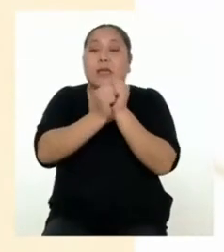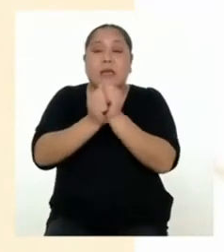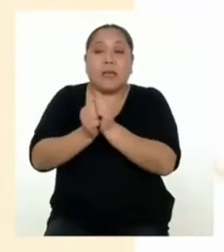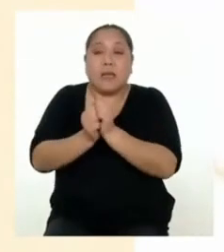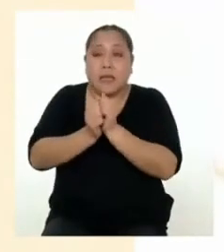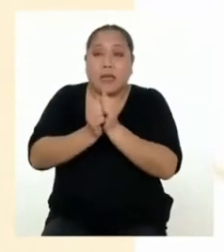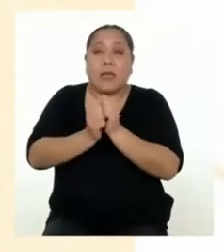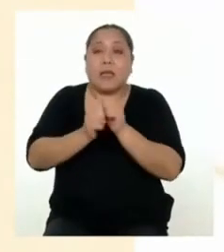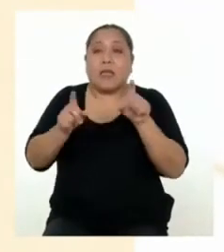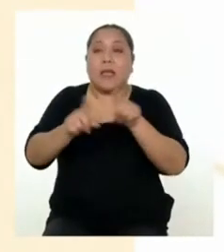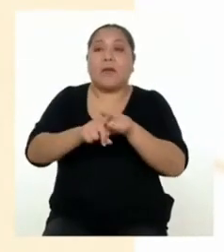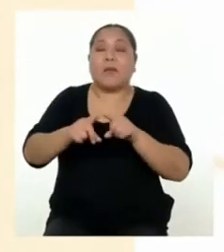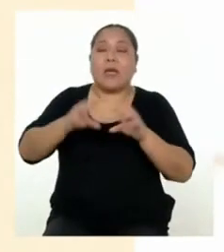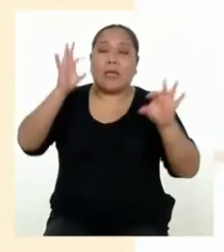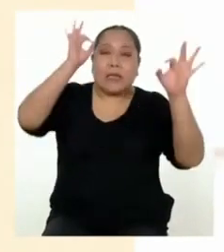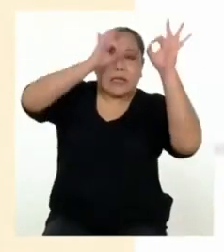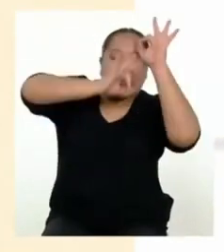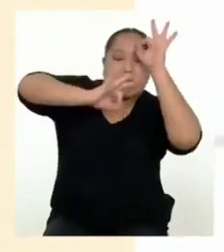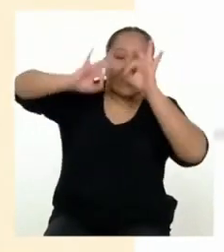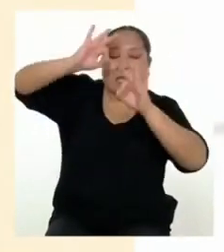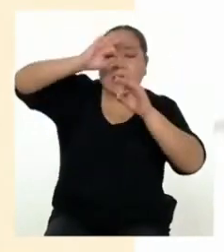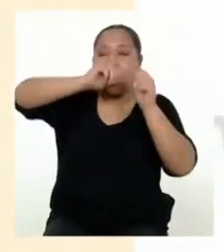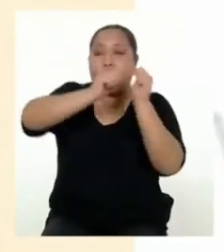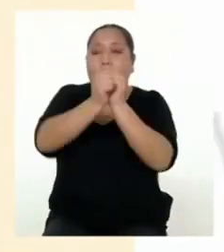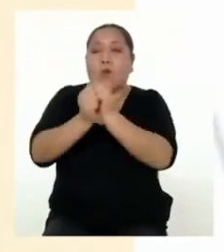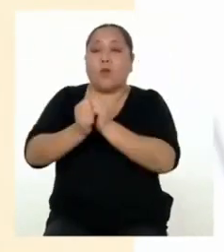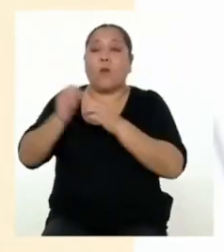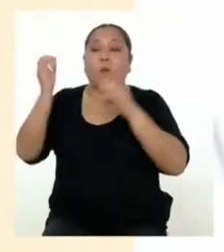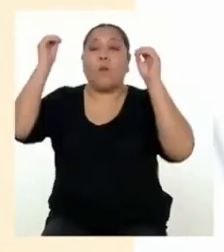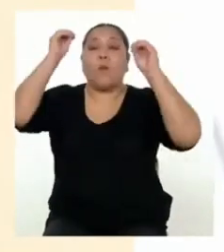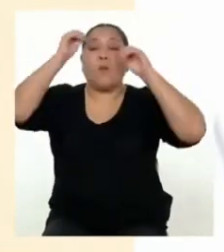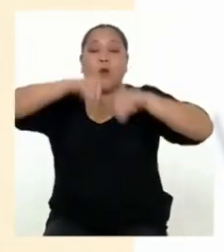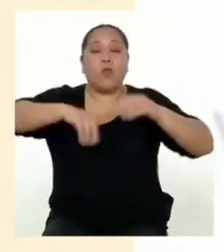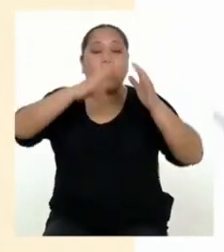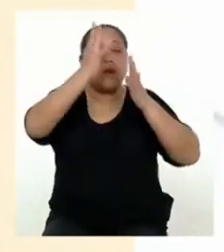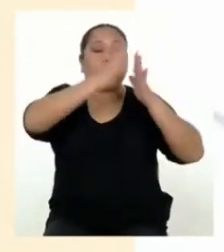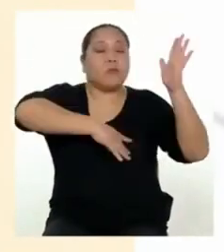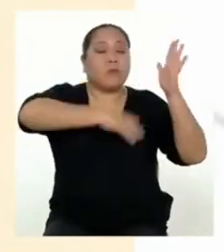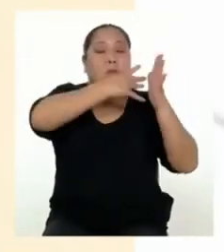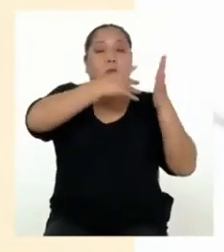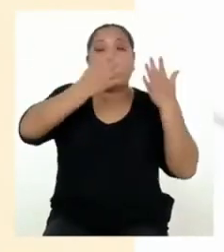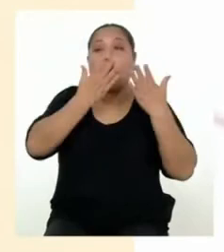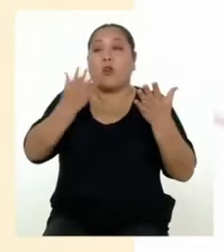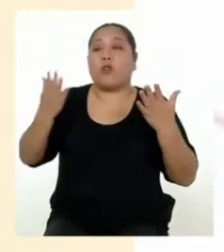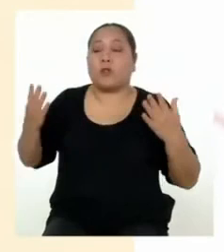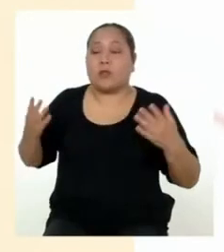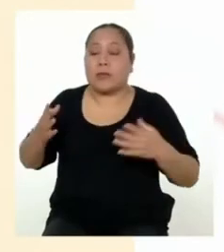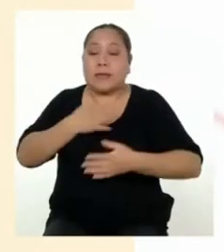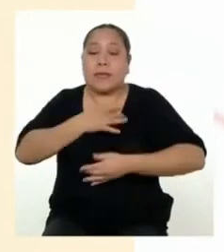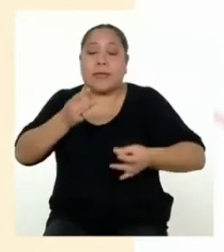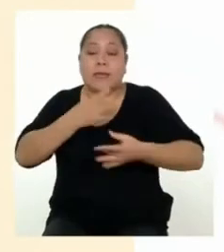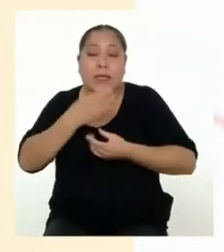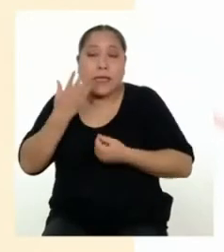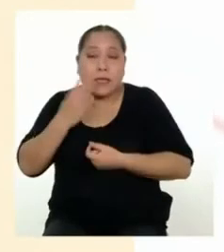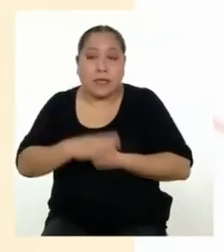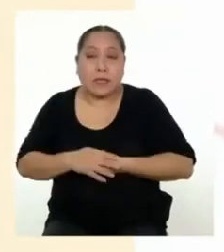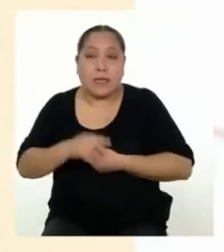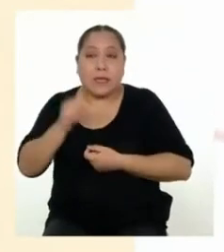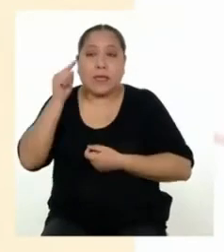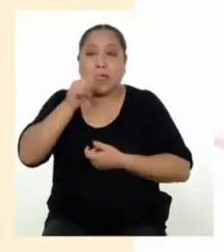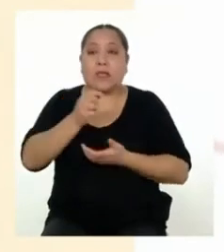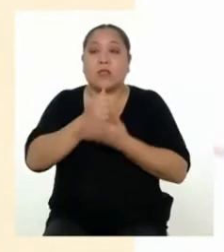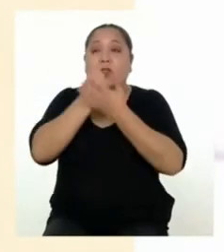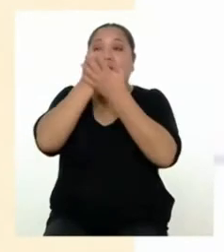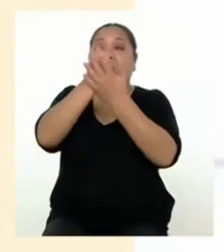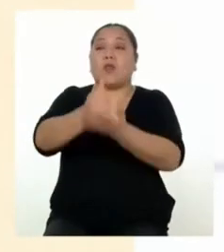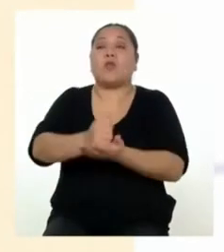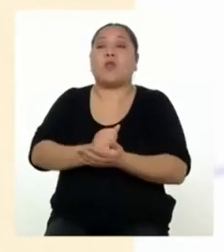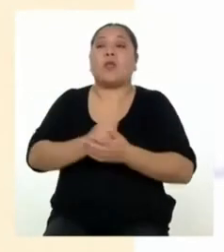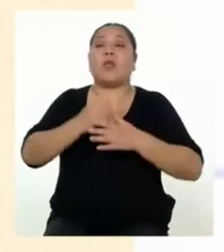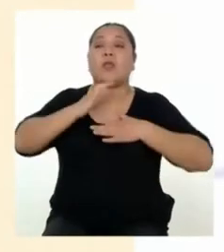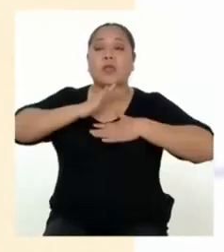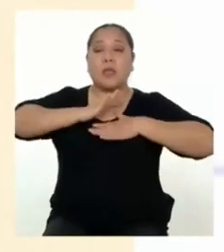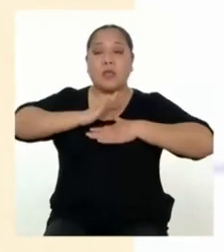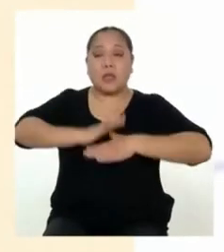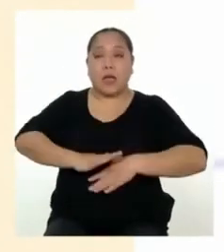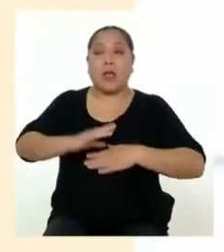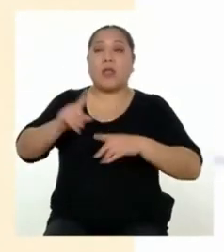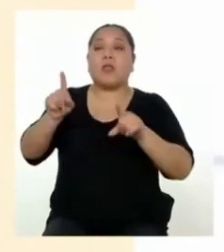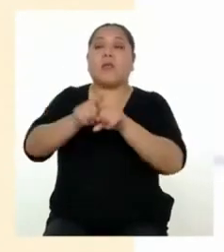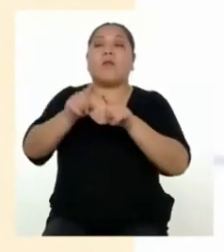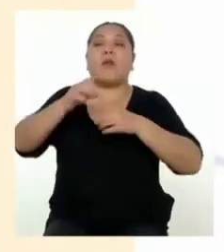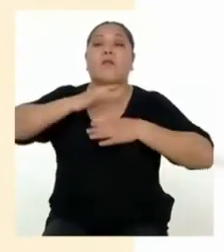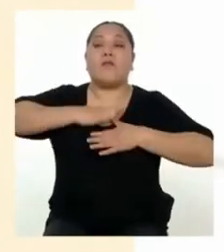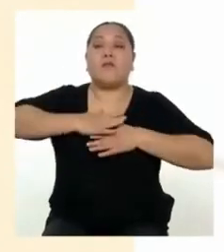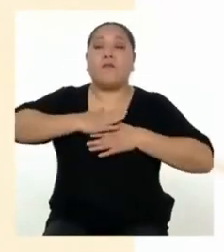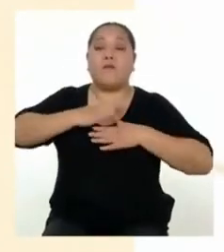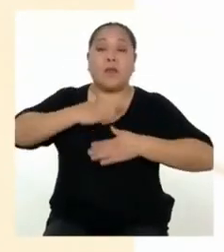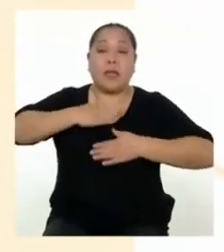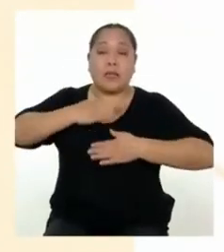Debemos incluir espacios en nuestra rutina para desarrollar actividades que sean de nuestro interés y que nos ayuden a mantenernos sanos, tanto